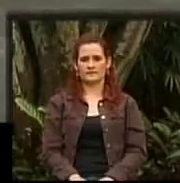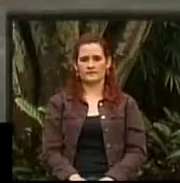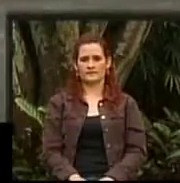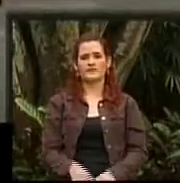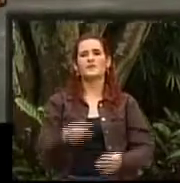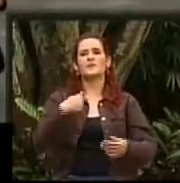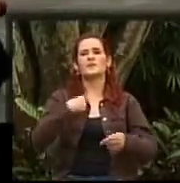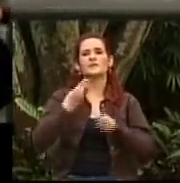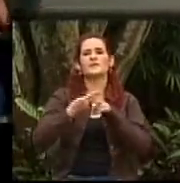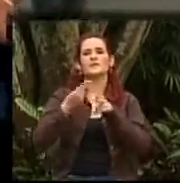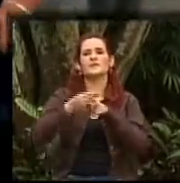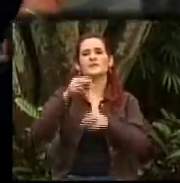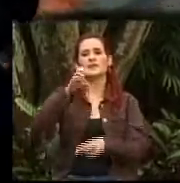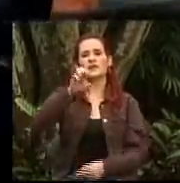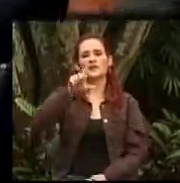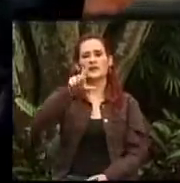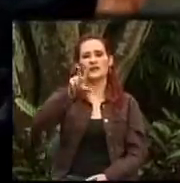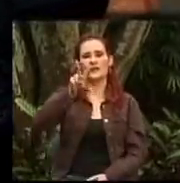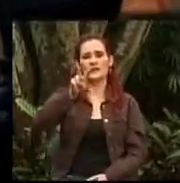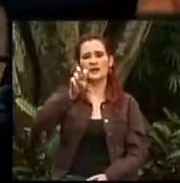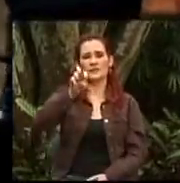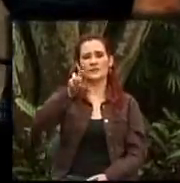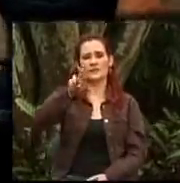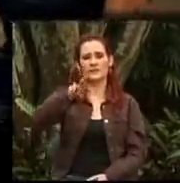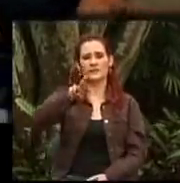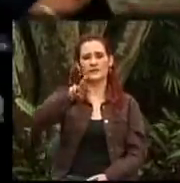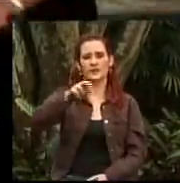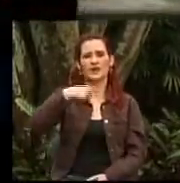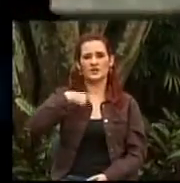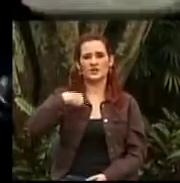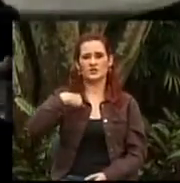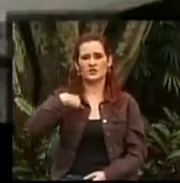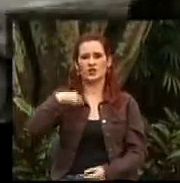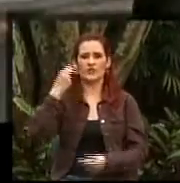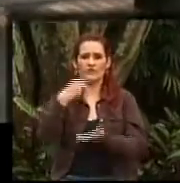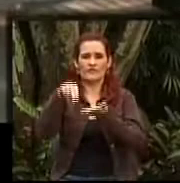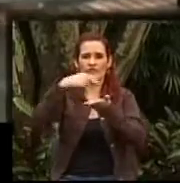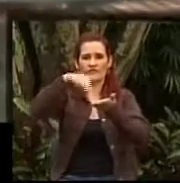Mi nombre es Elber José Herrera, bailarín de discotecas.